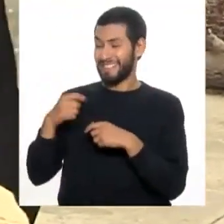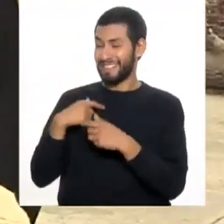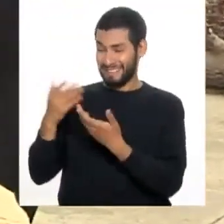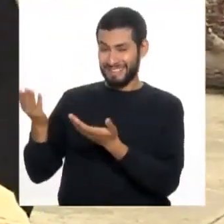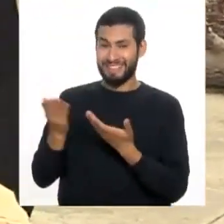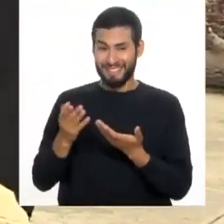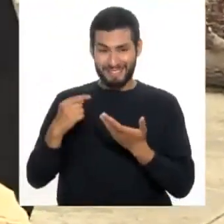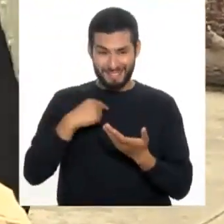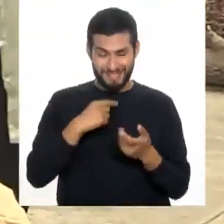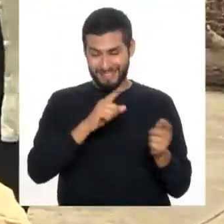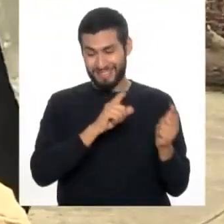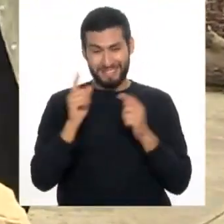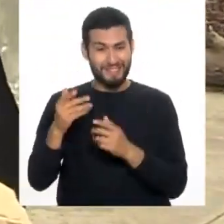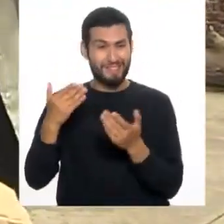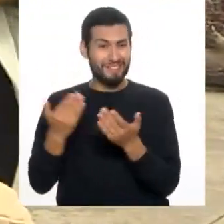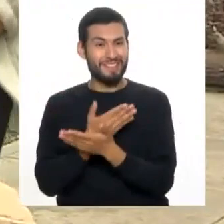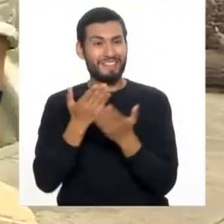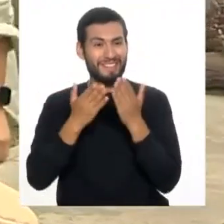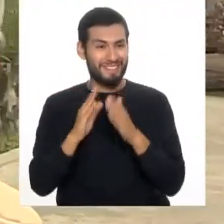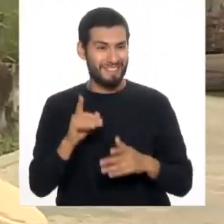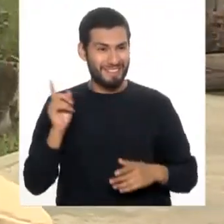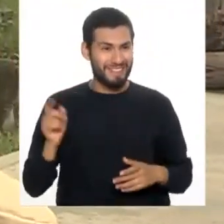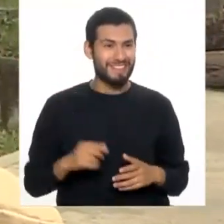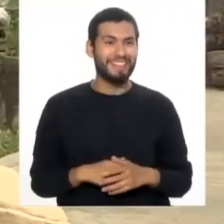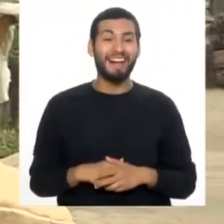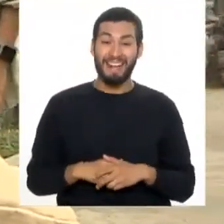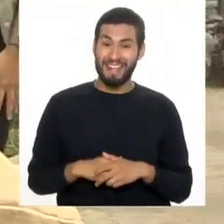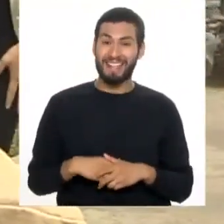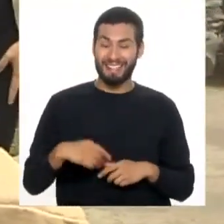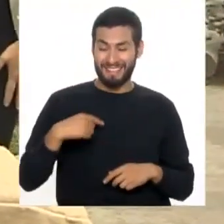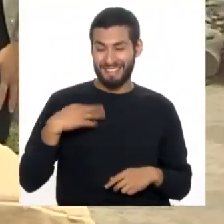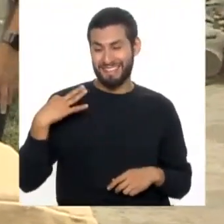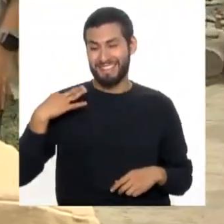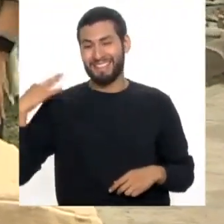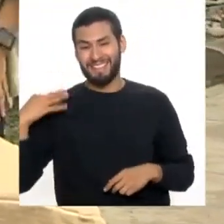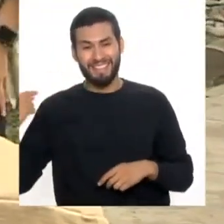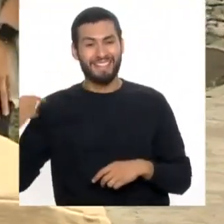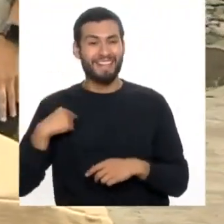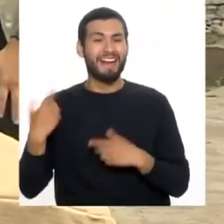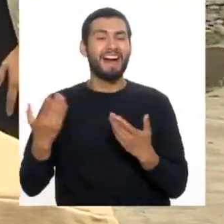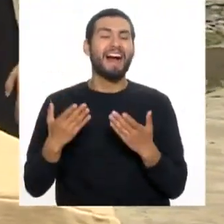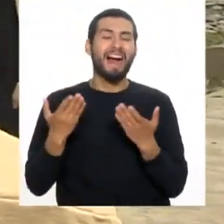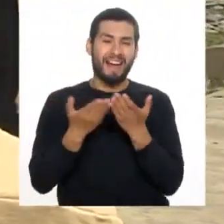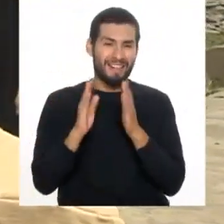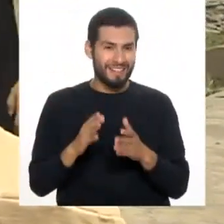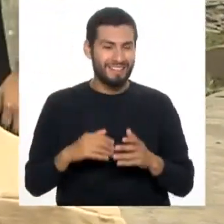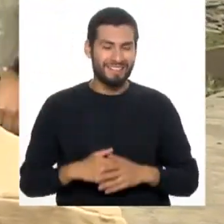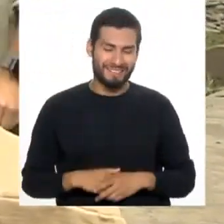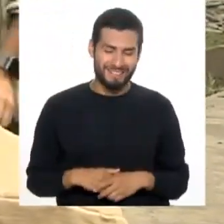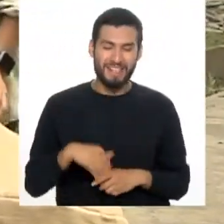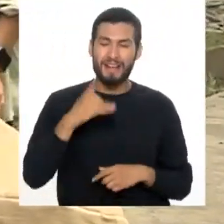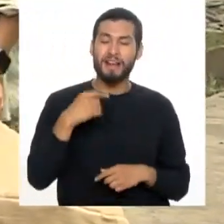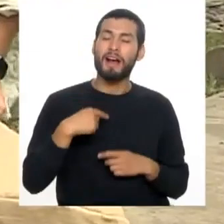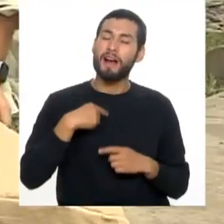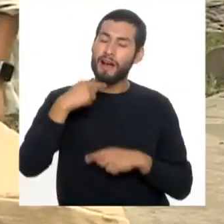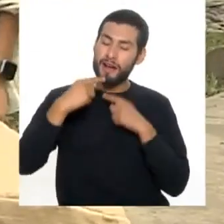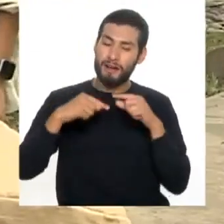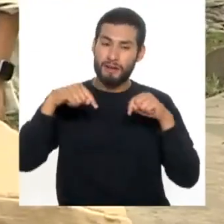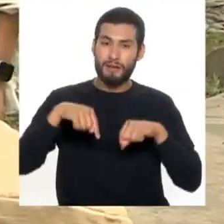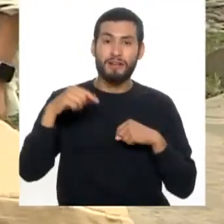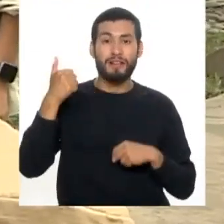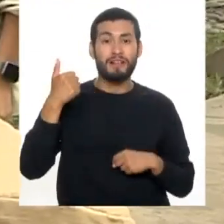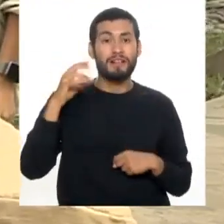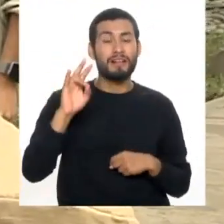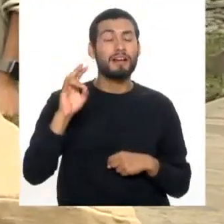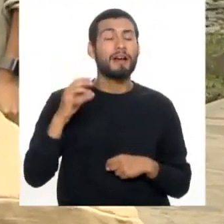lo dije, ya te traigo nueva alumna, Magali. Sí, ¿no? Vamos a ser la nueva alumna. Paola, yo tengo que contarte algo. Que hoy, 17 de